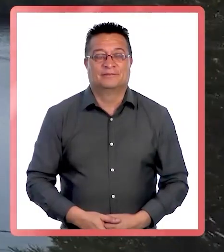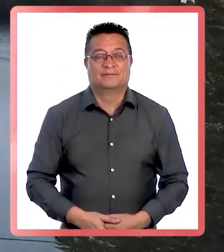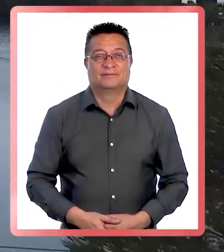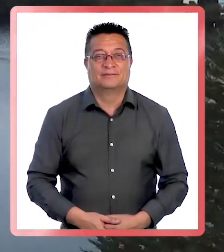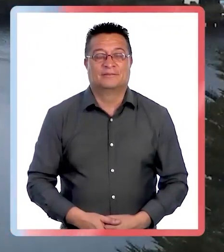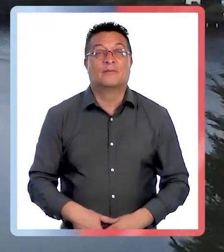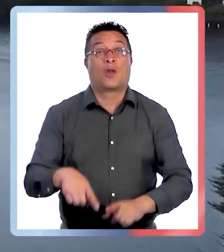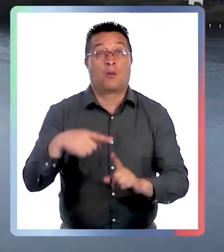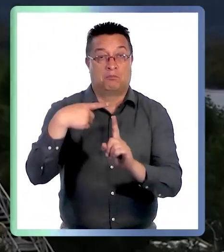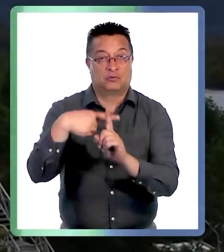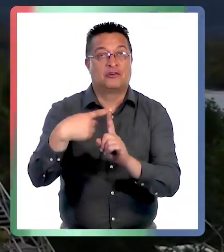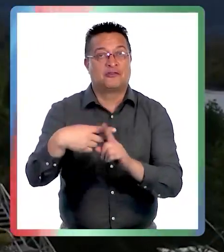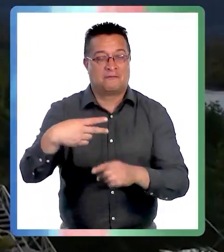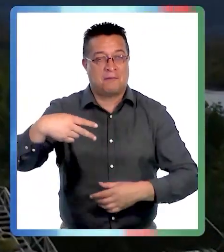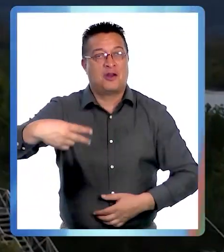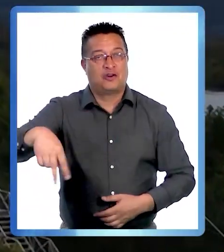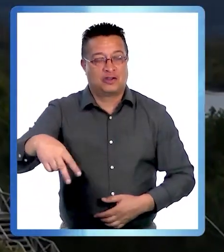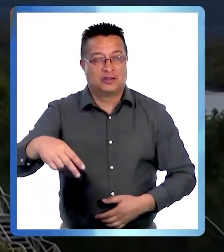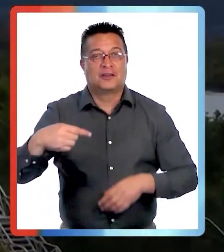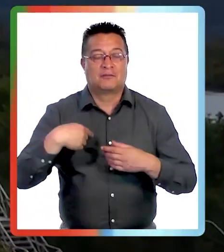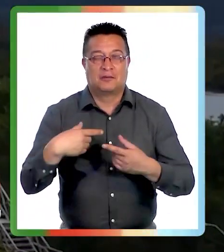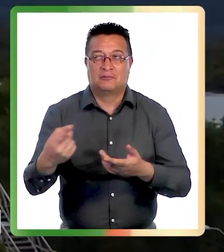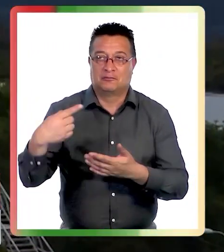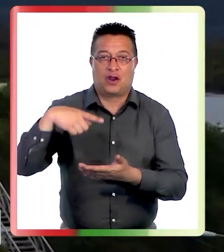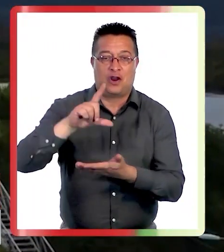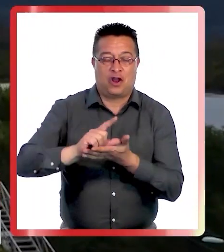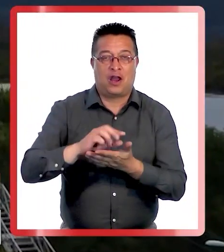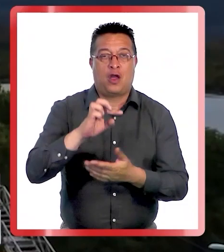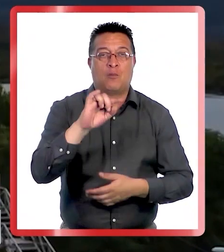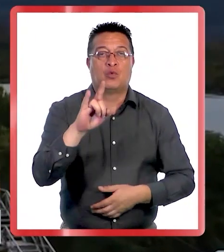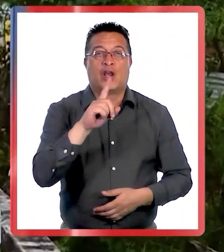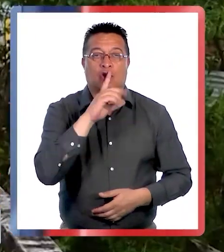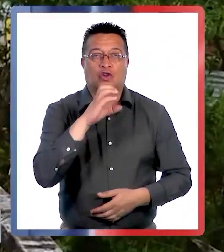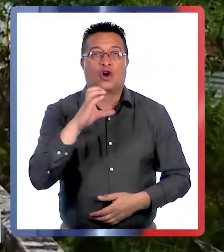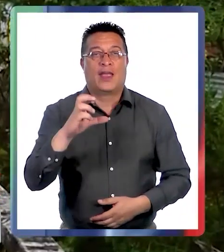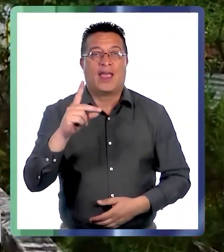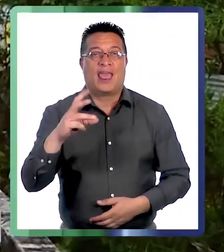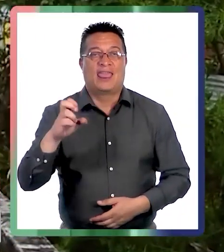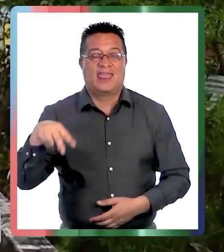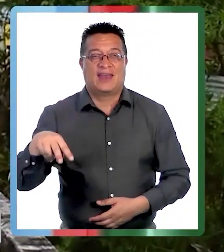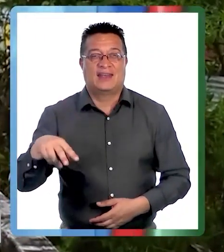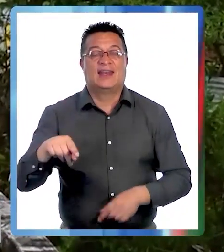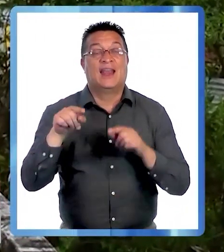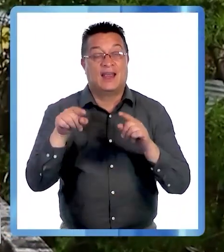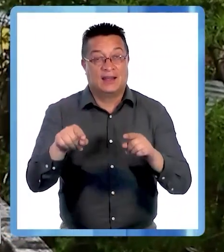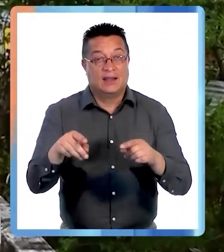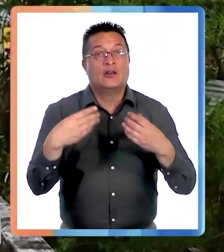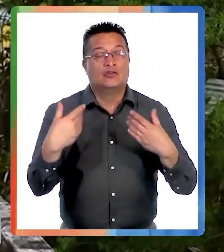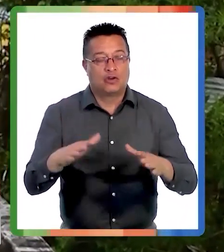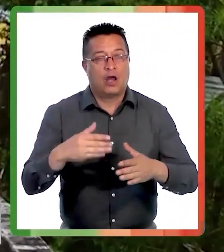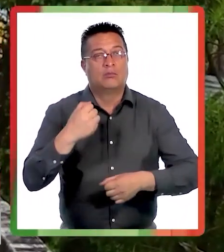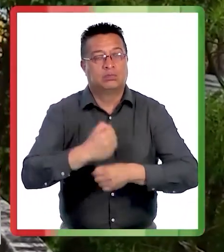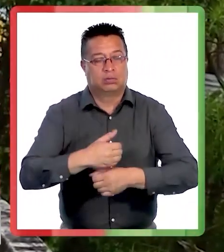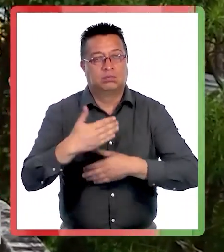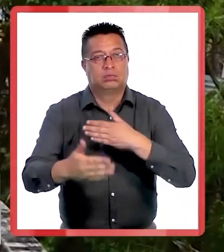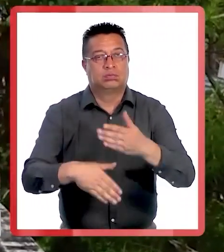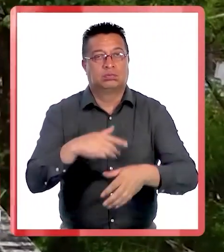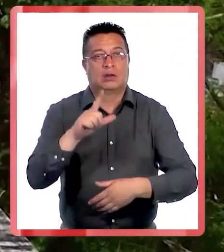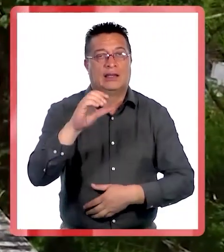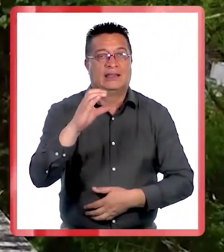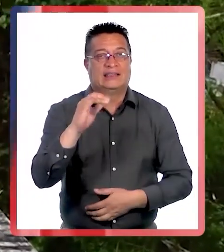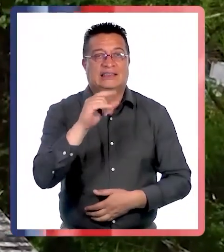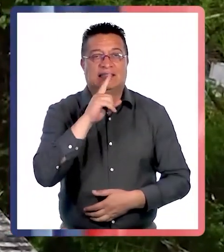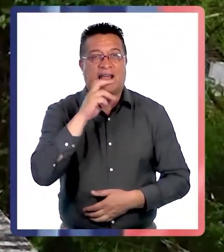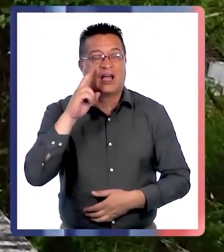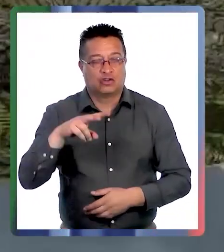Positivas noticias llegan a la localidad de Puerto Edén en donde ya se está trabajando en generar licitaciones para la